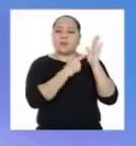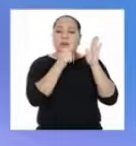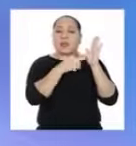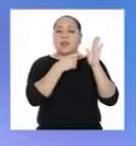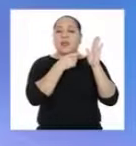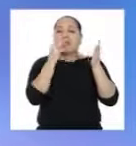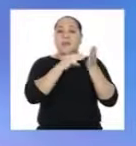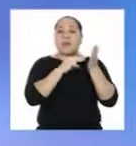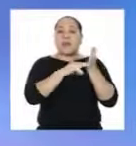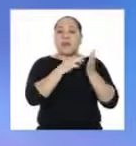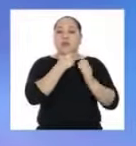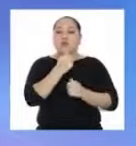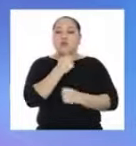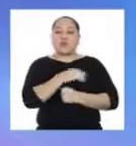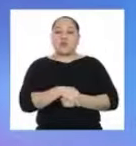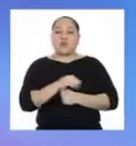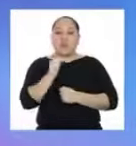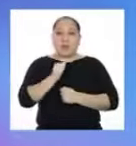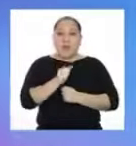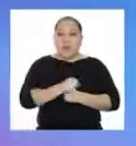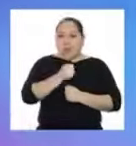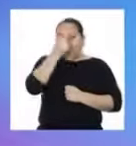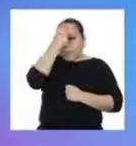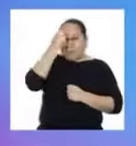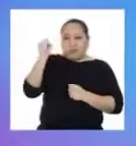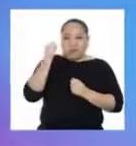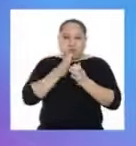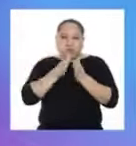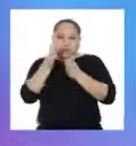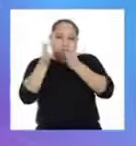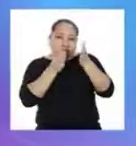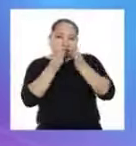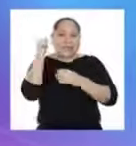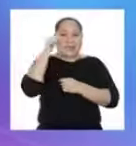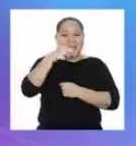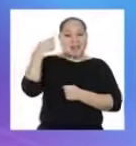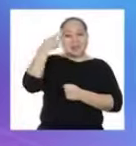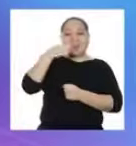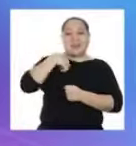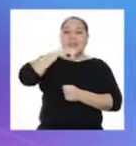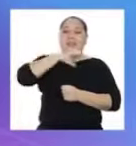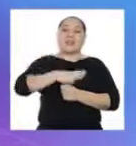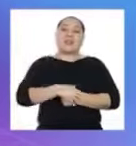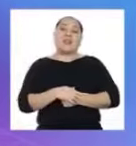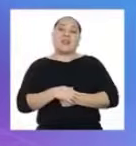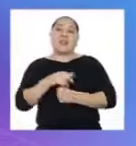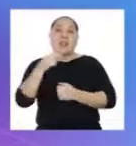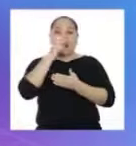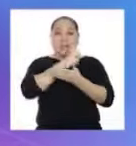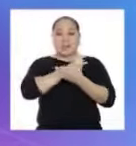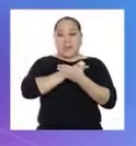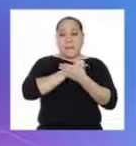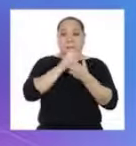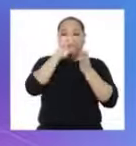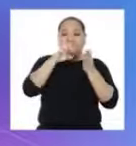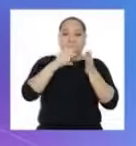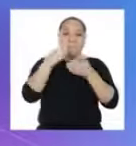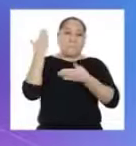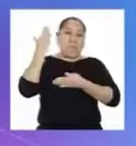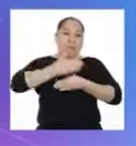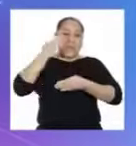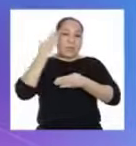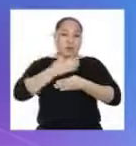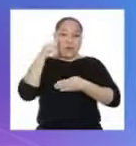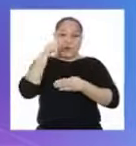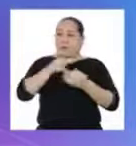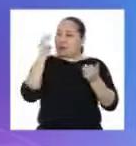películas que más me han gustado son las de aventura. Por ello, podemos decir que las películas de aventura son